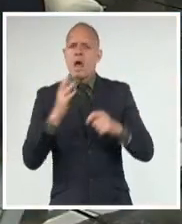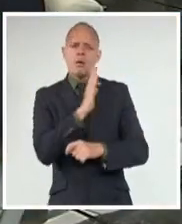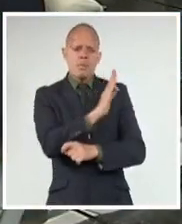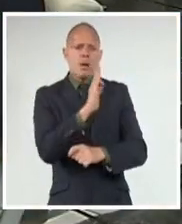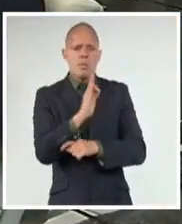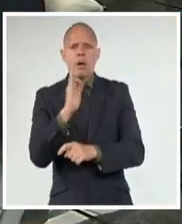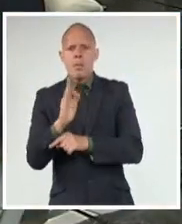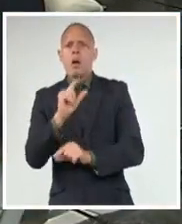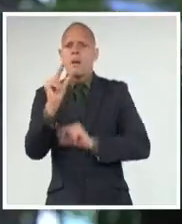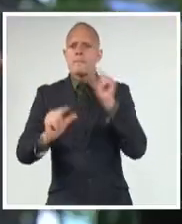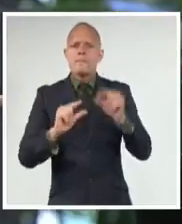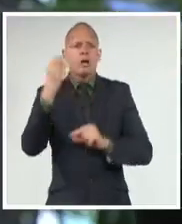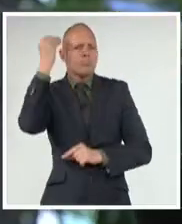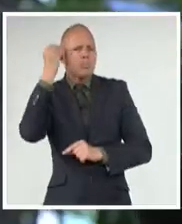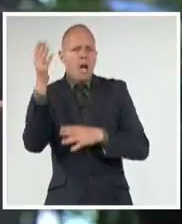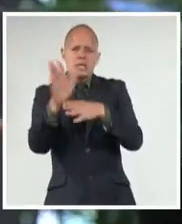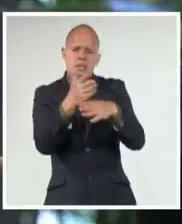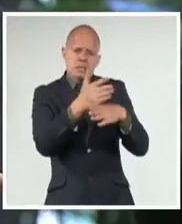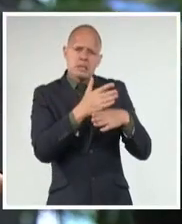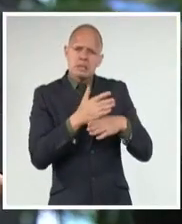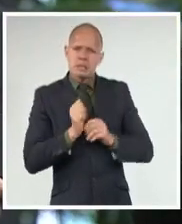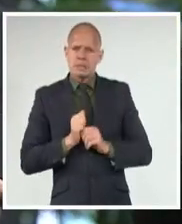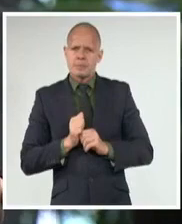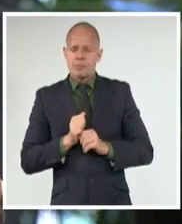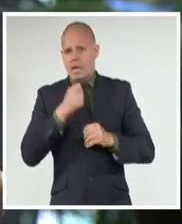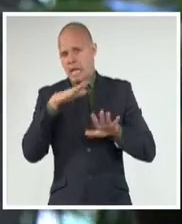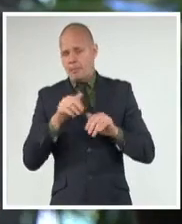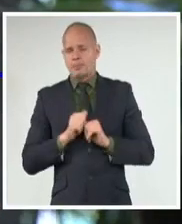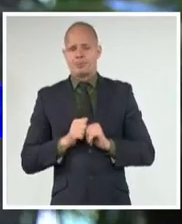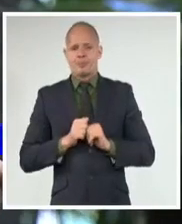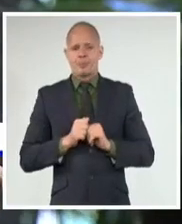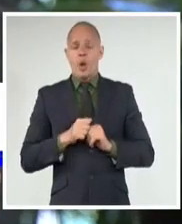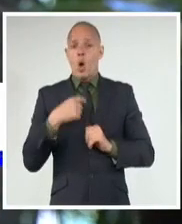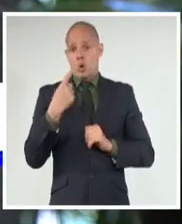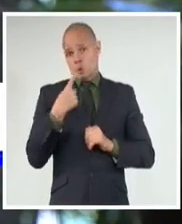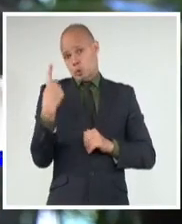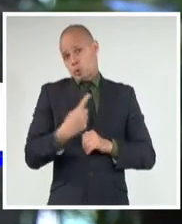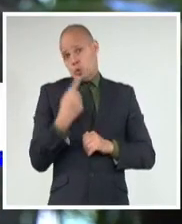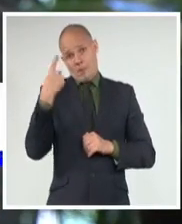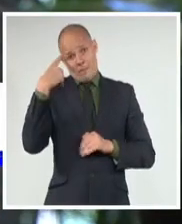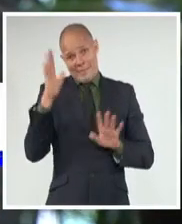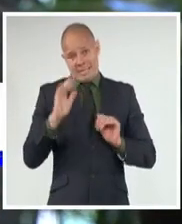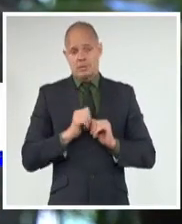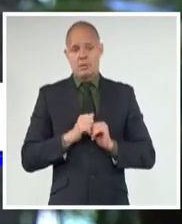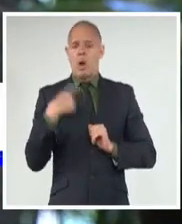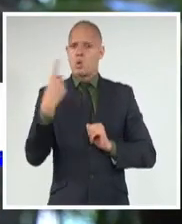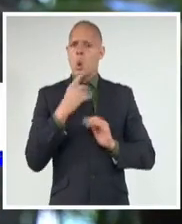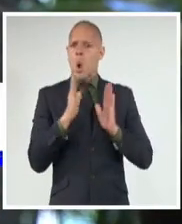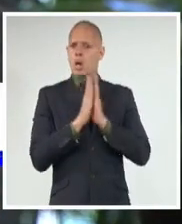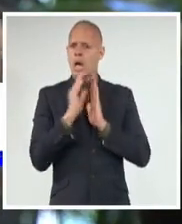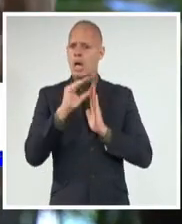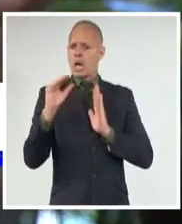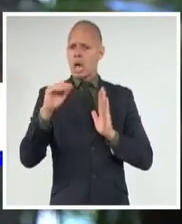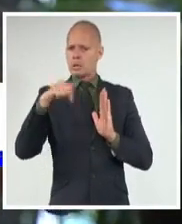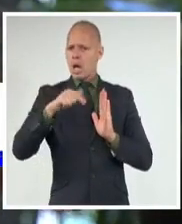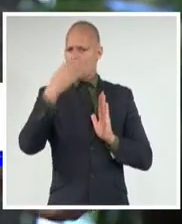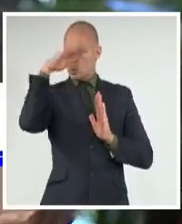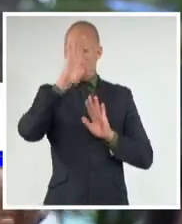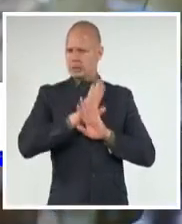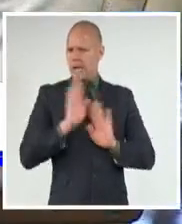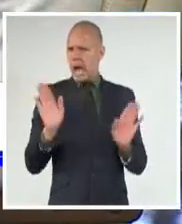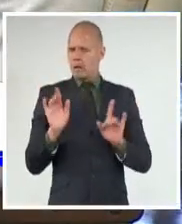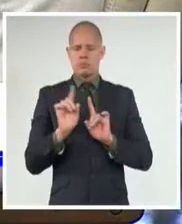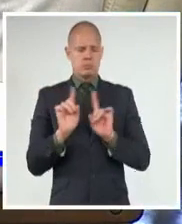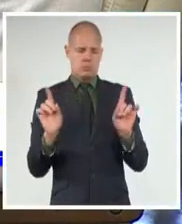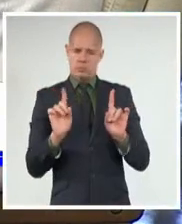caracteriza a la Cuba de hoy. No somos la iglesia en Cuba, por mucho que queramos y que soñemos. Somos un grupo de